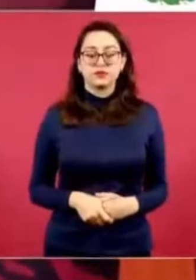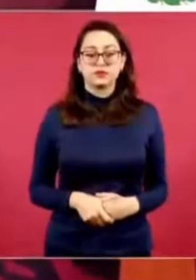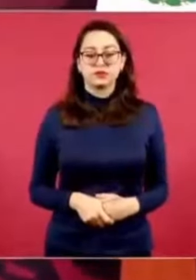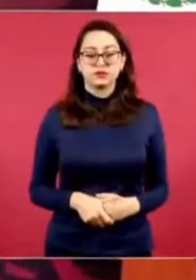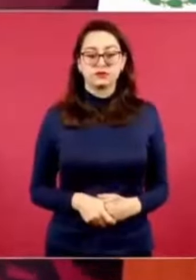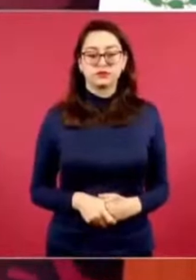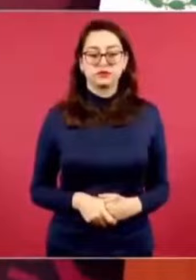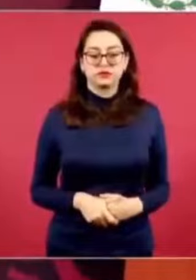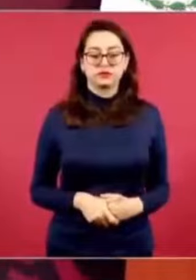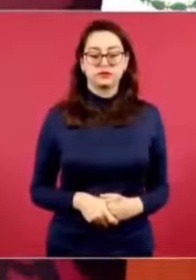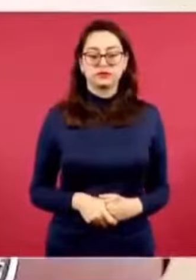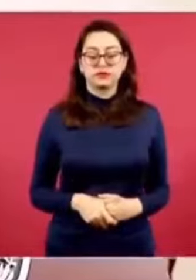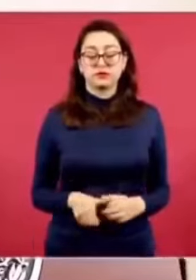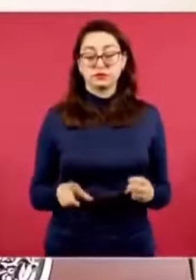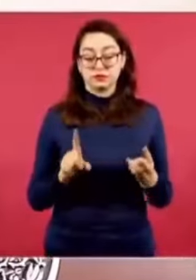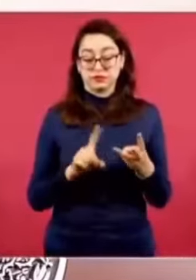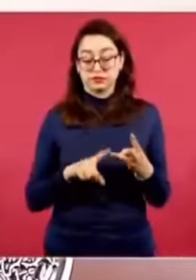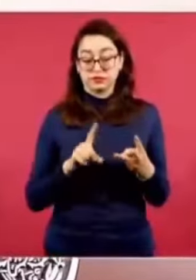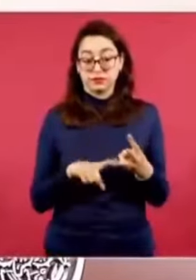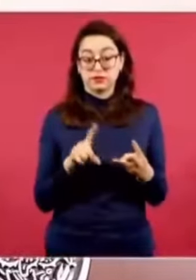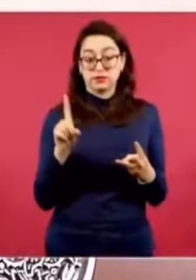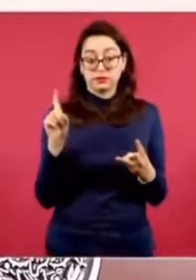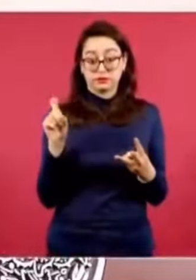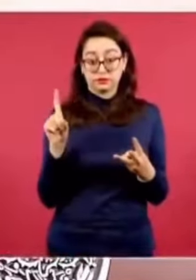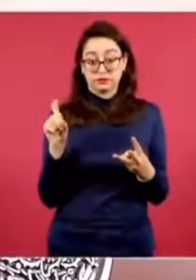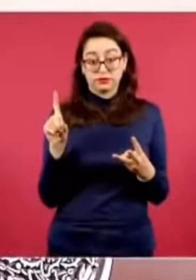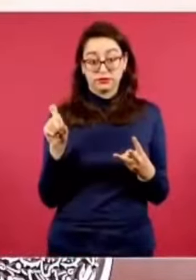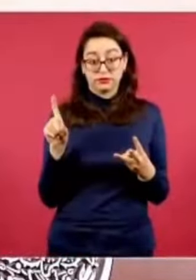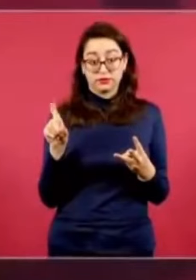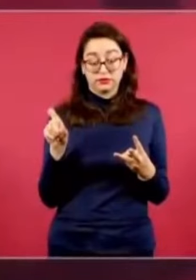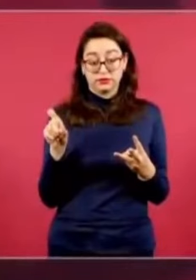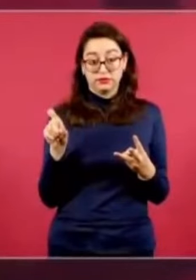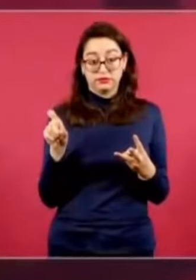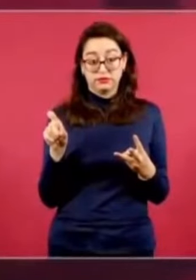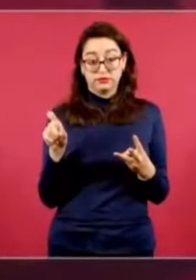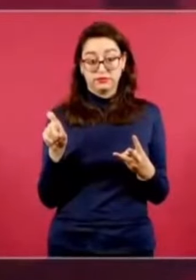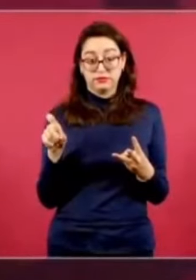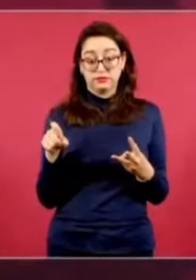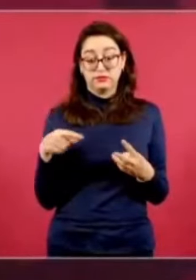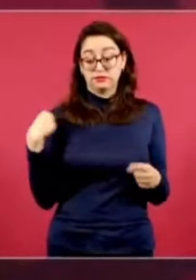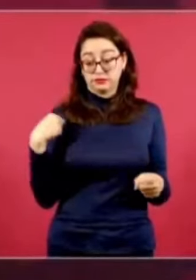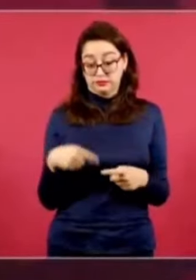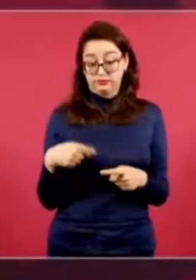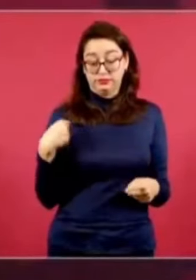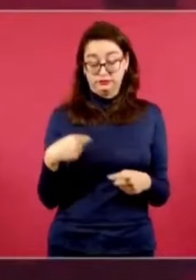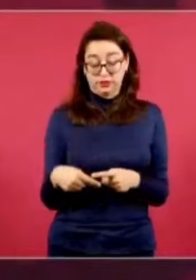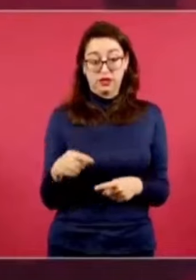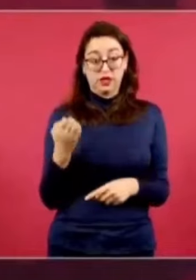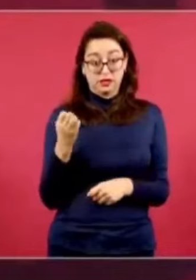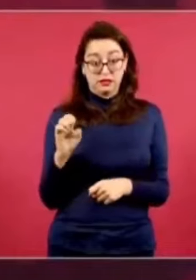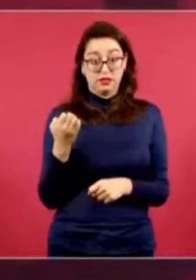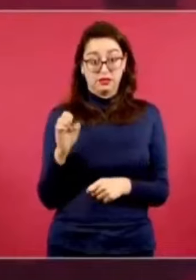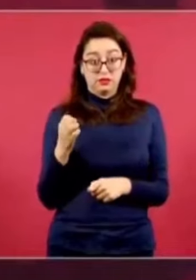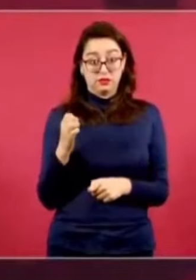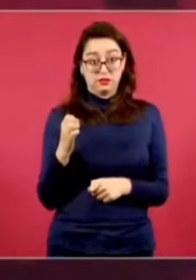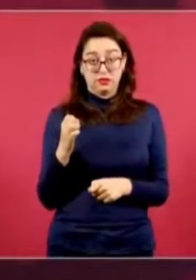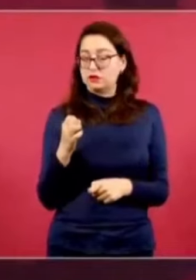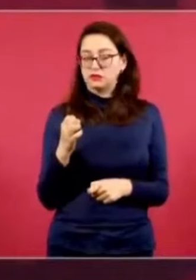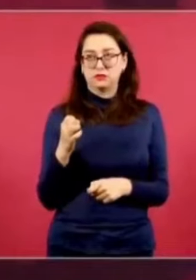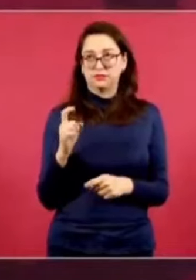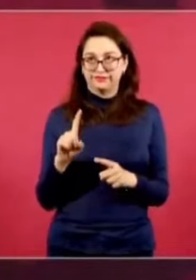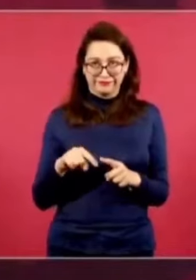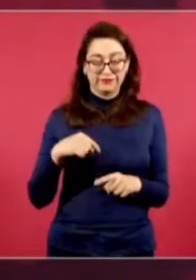En el agua, este mes que viene,